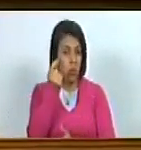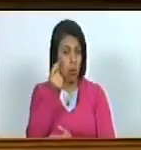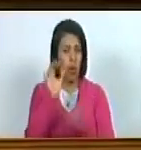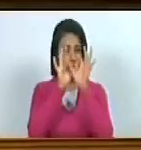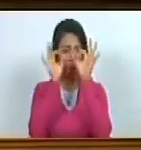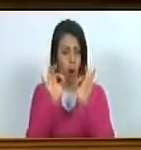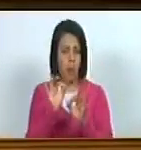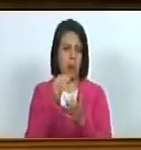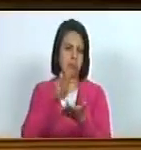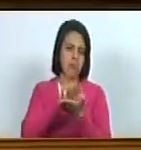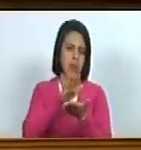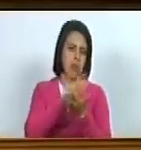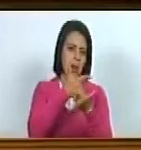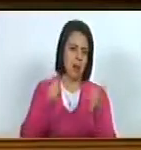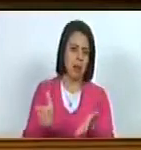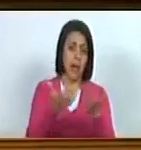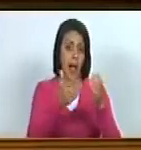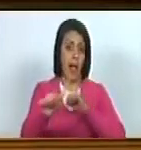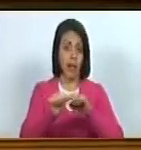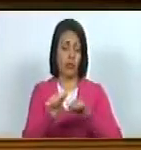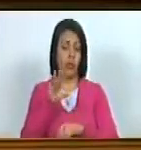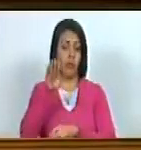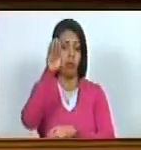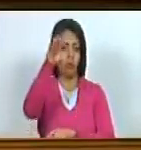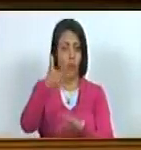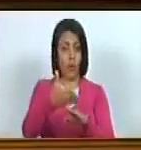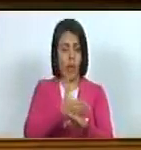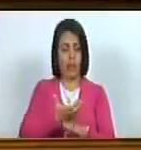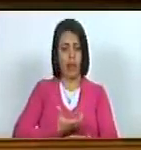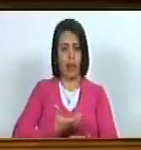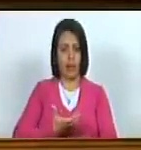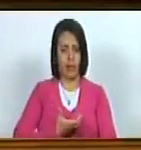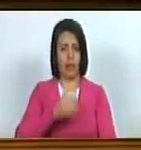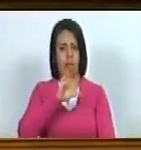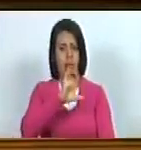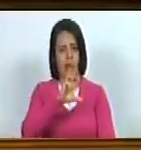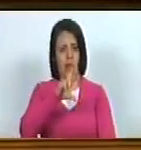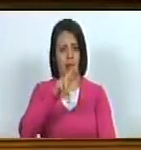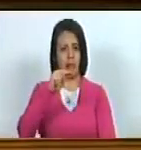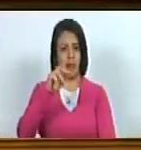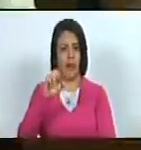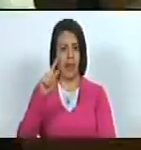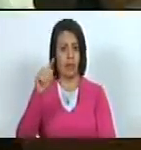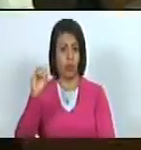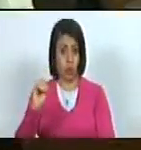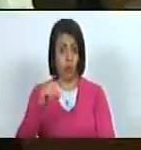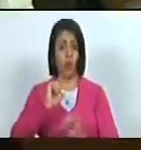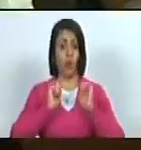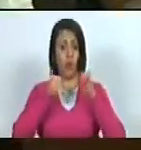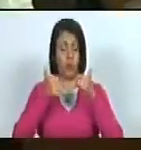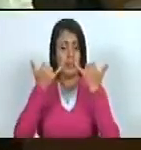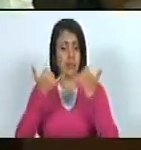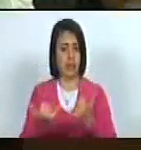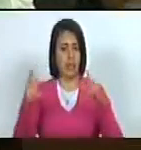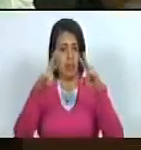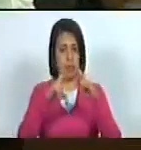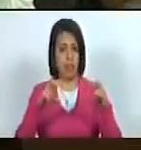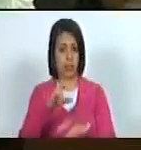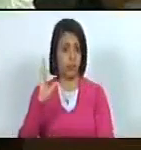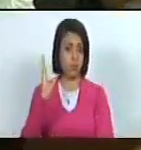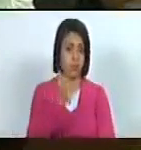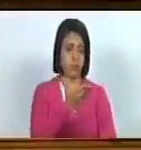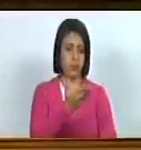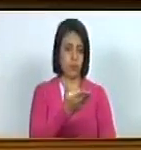impunidad en las actuaciones de ese futuro exalcalde Ernesto Parakeima que se inicie la investigación penal